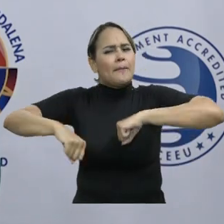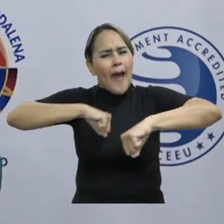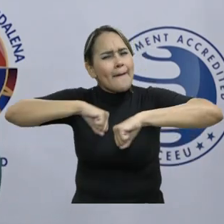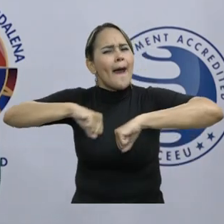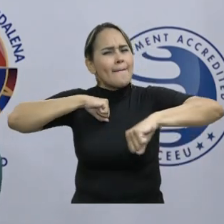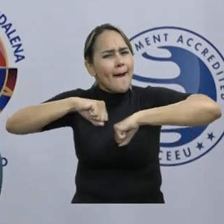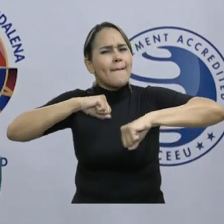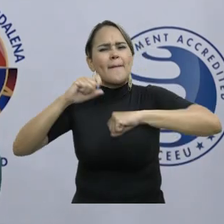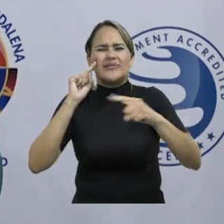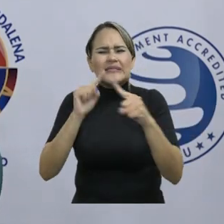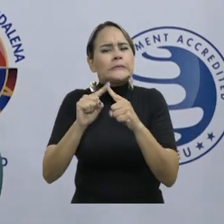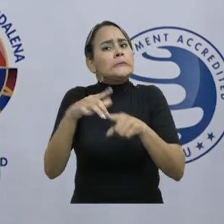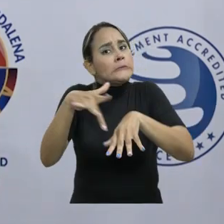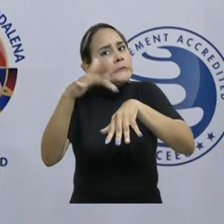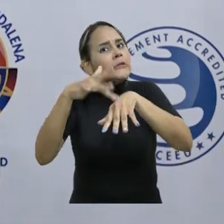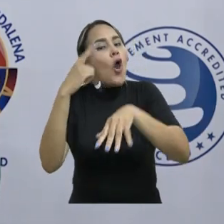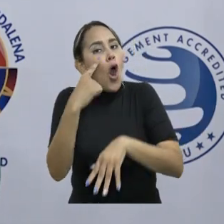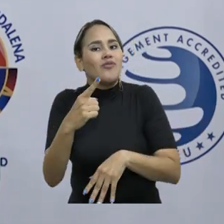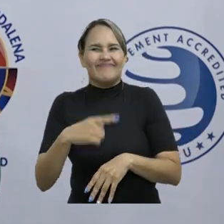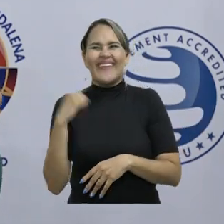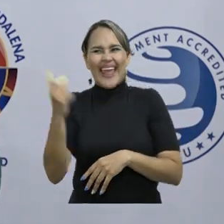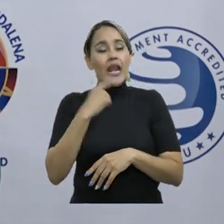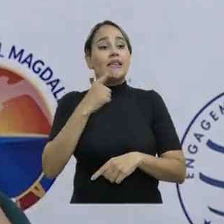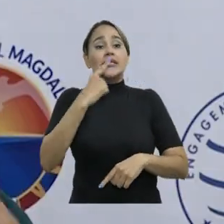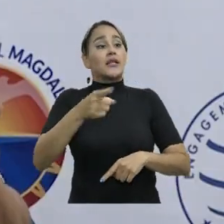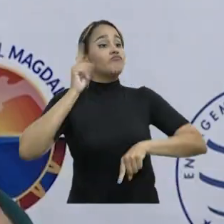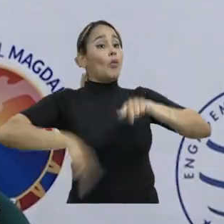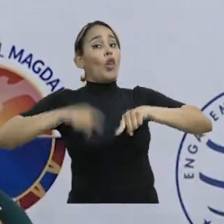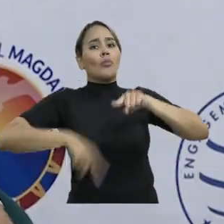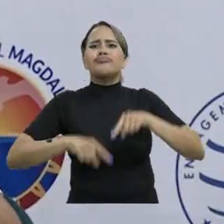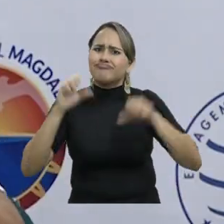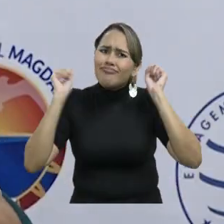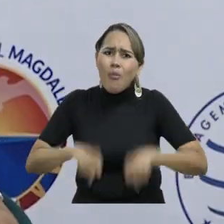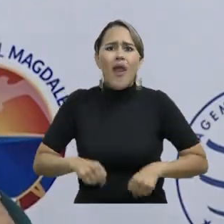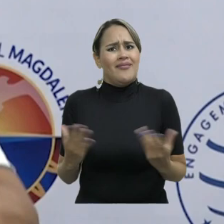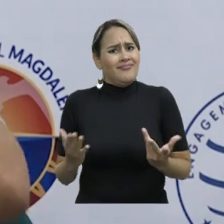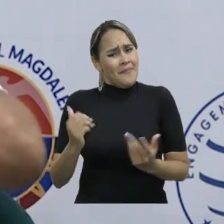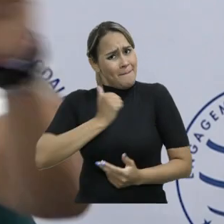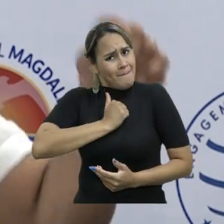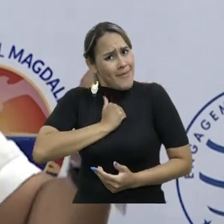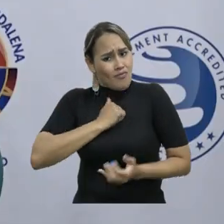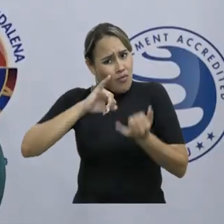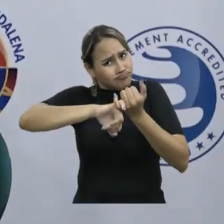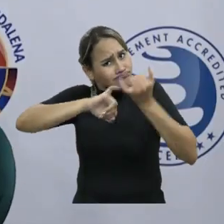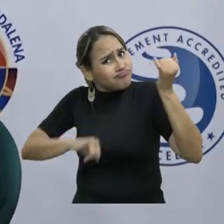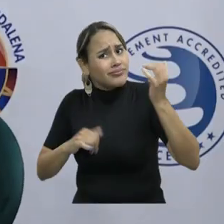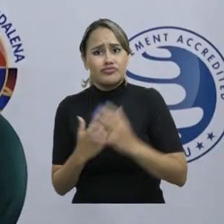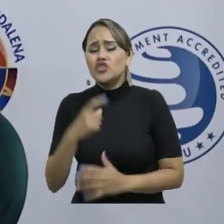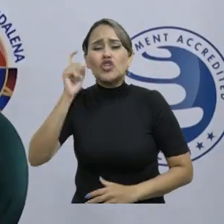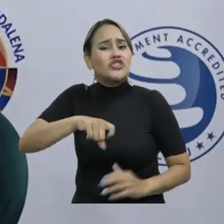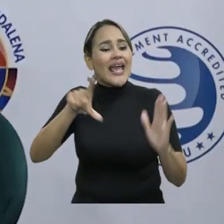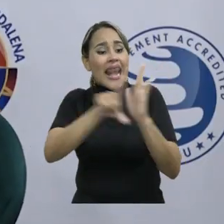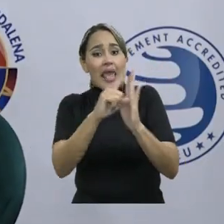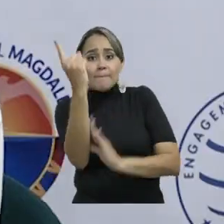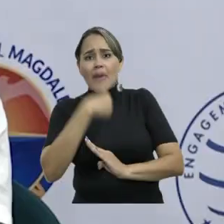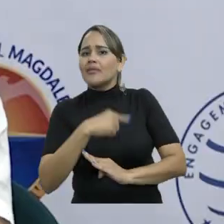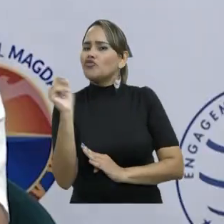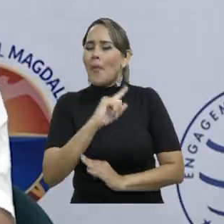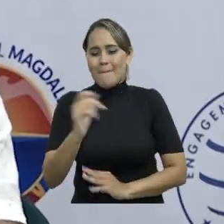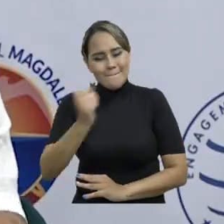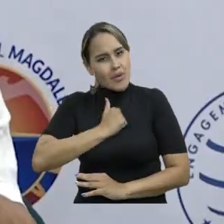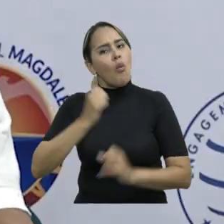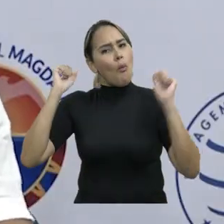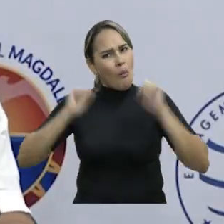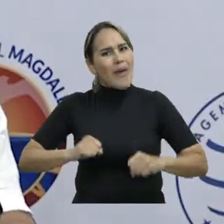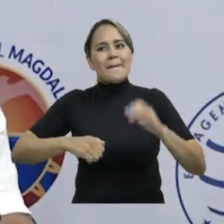sigo encontrando a veces respuestas de un coordinador académico que dice no se puede, todo se puede, la autonomía es muy amplia, no necesitamos que la ley nos diga qué hacer, tenemos